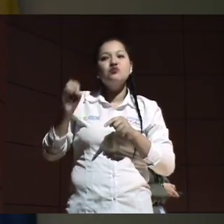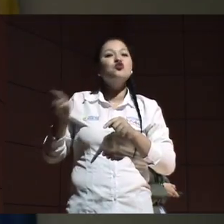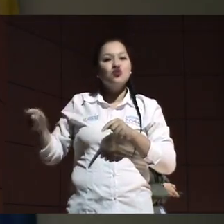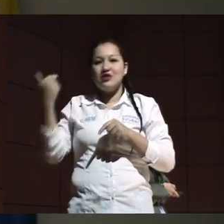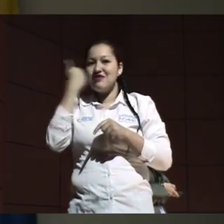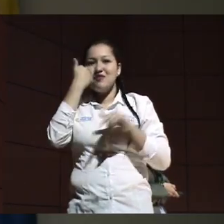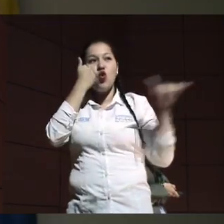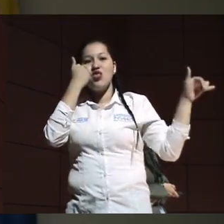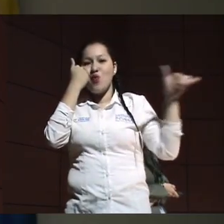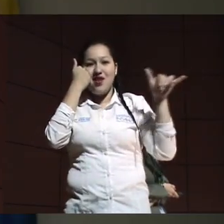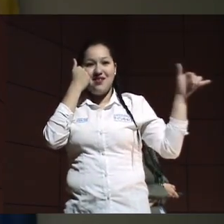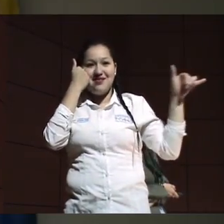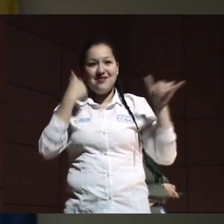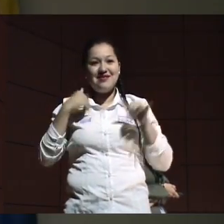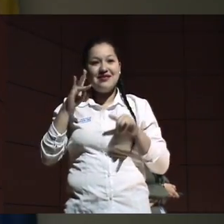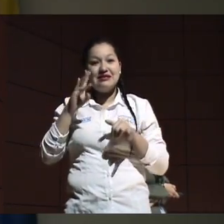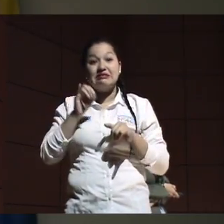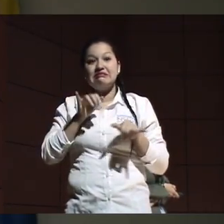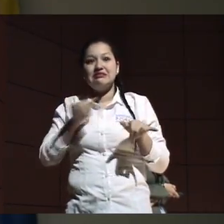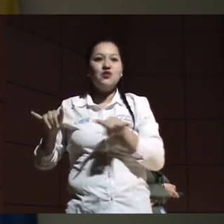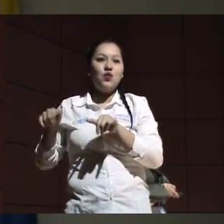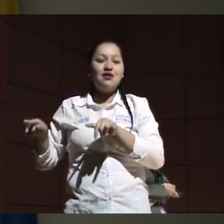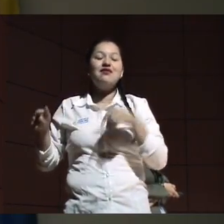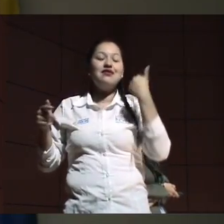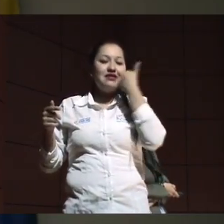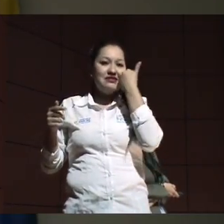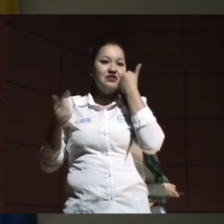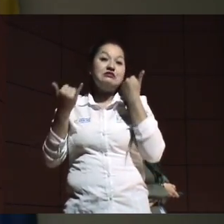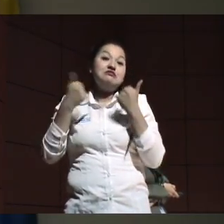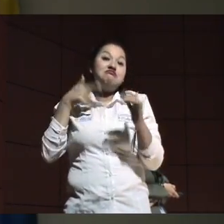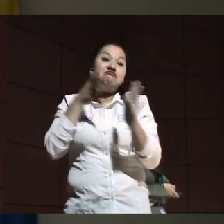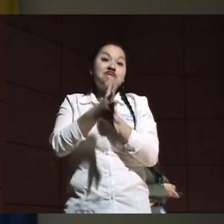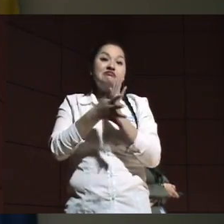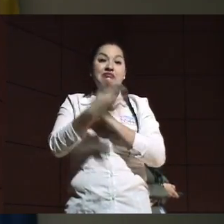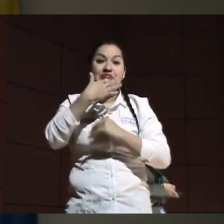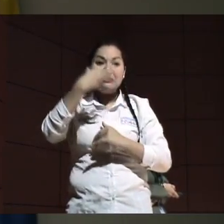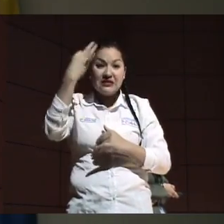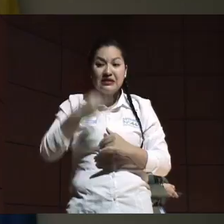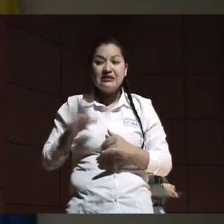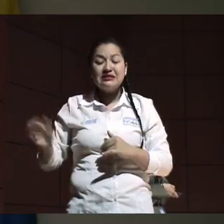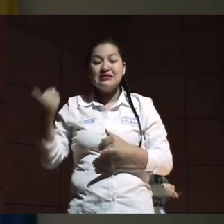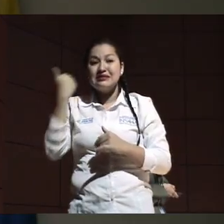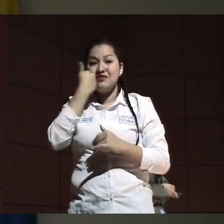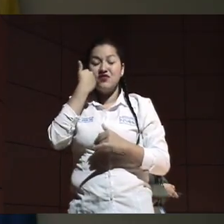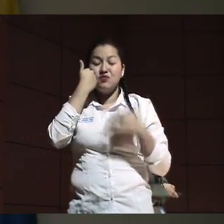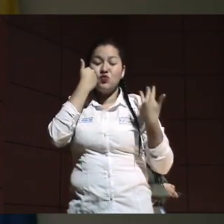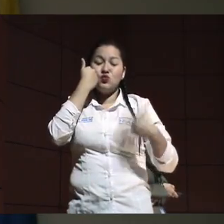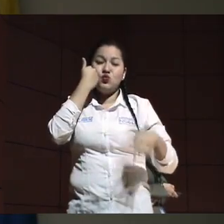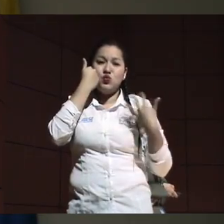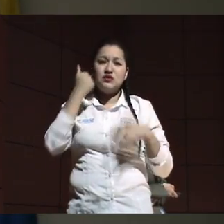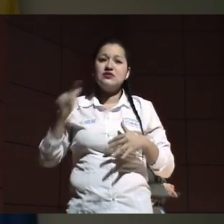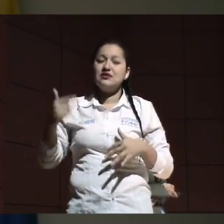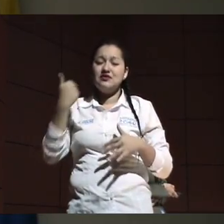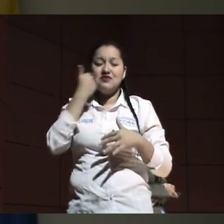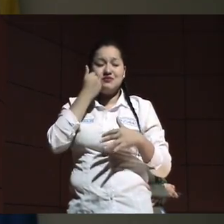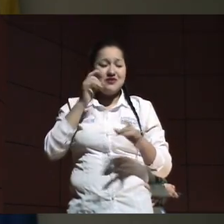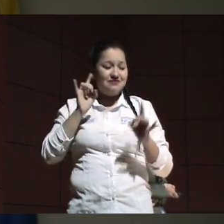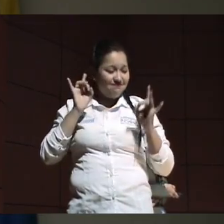años y quiero compartir con ustedes la experiencia de tener una enfermedad como es ELA y es una enfermedad